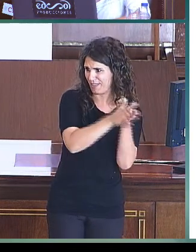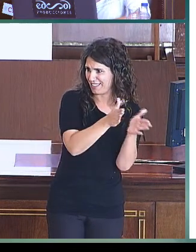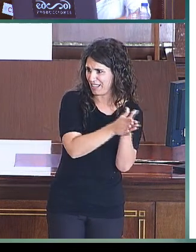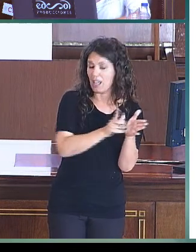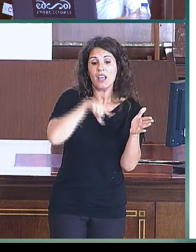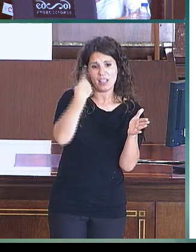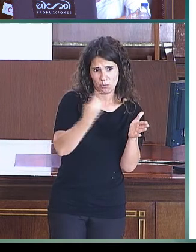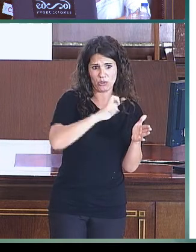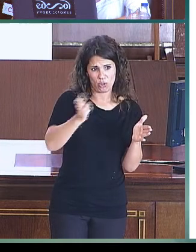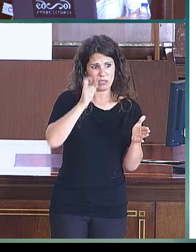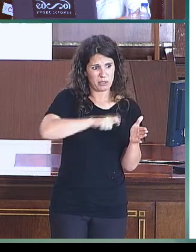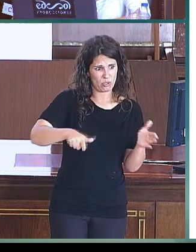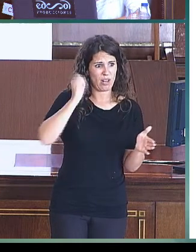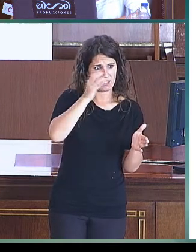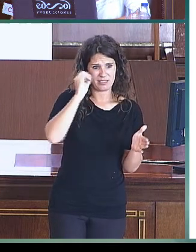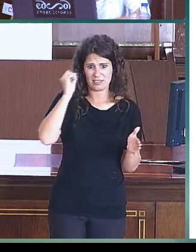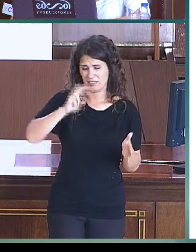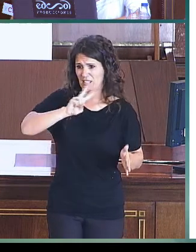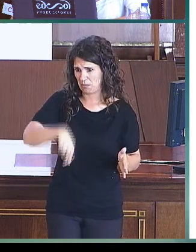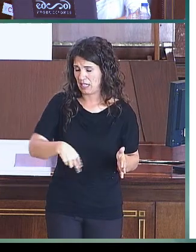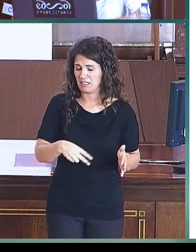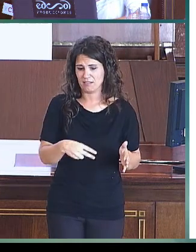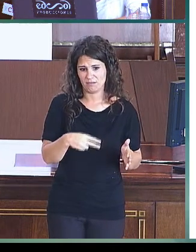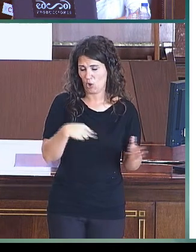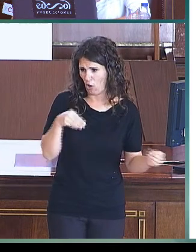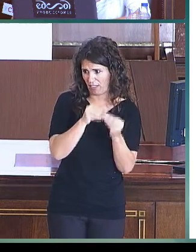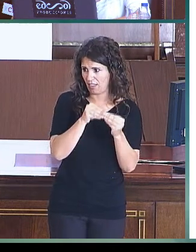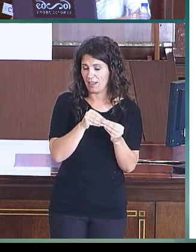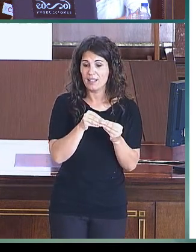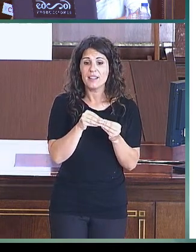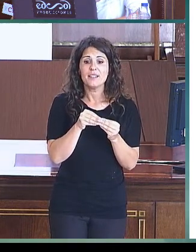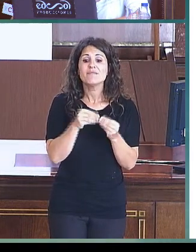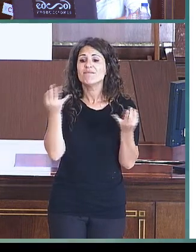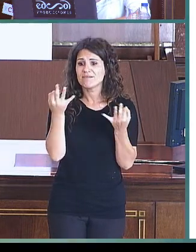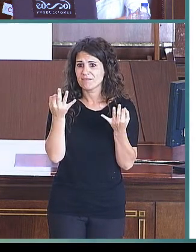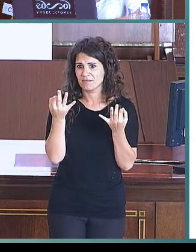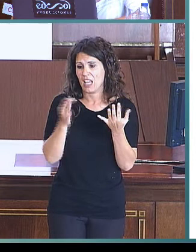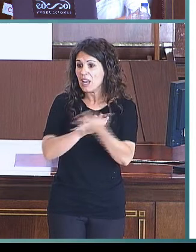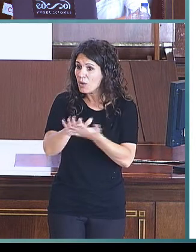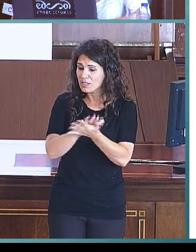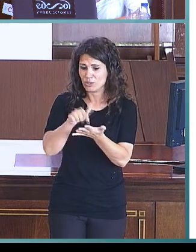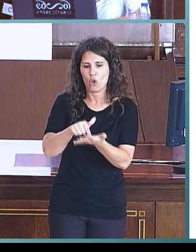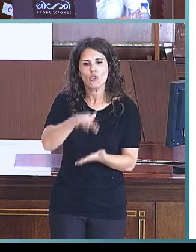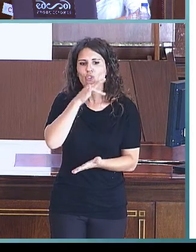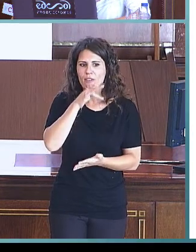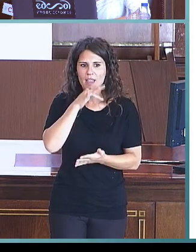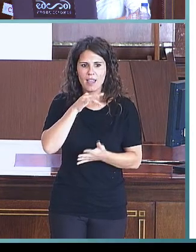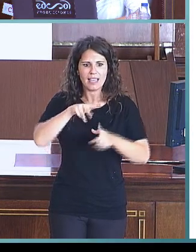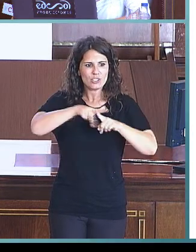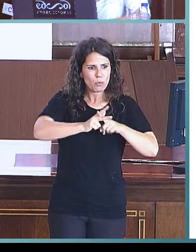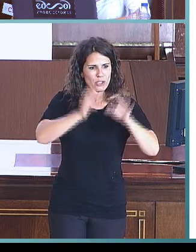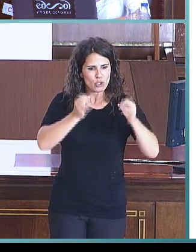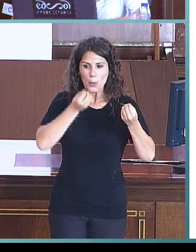a lo largo de toda la jornada de hoy, lo que encontramos es que todavía en lengua de signos española contamos con pocos instrumentos de evaluación